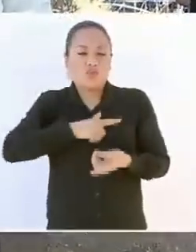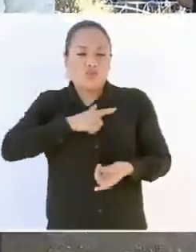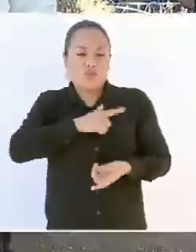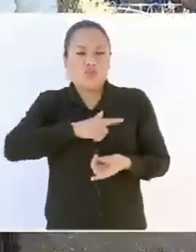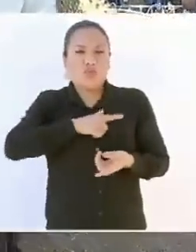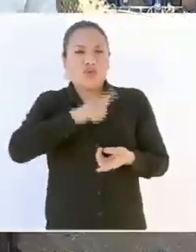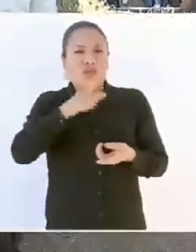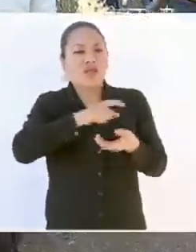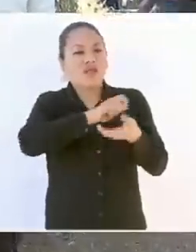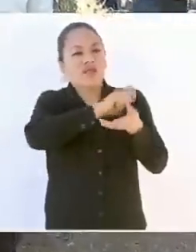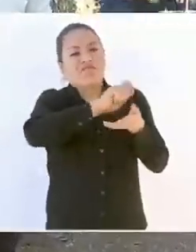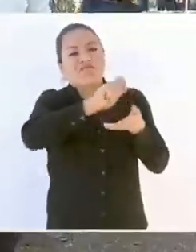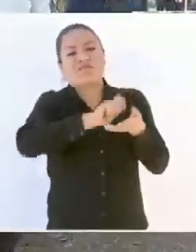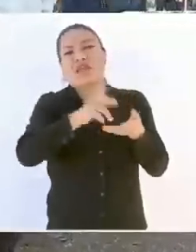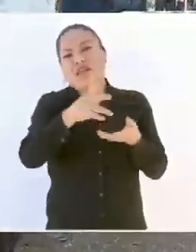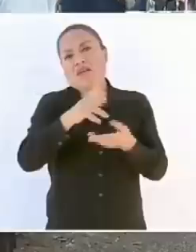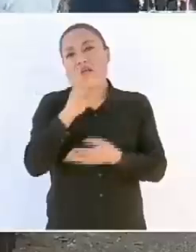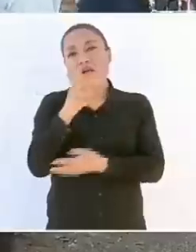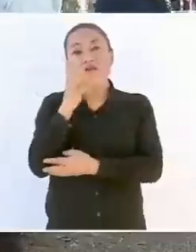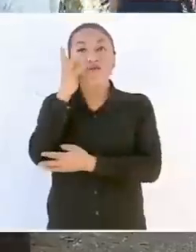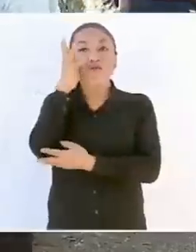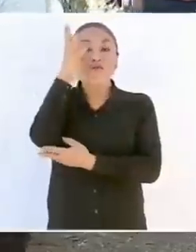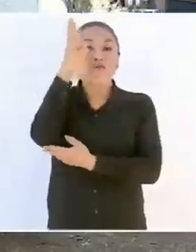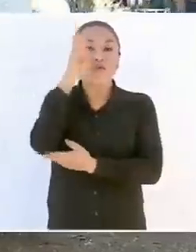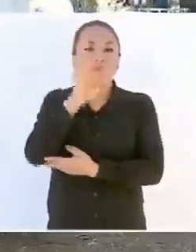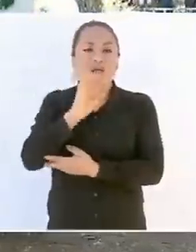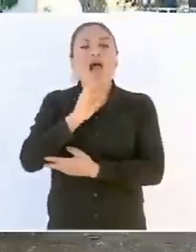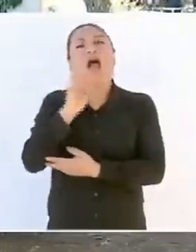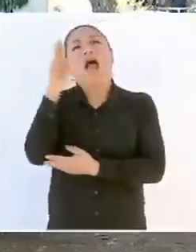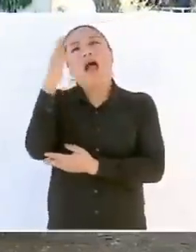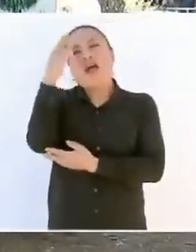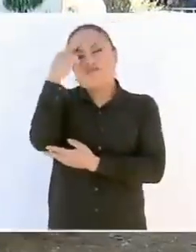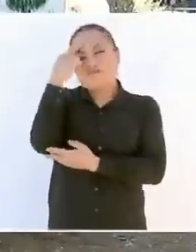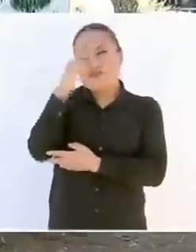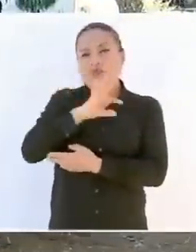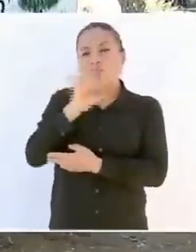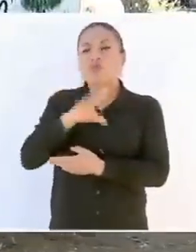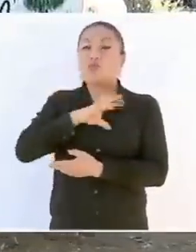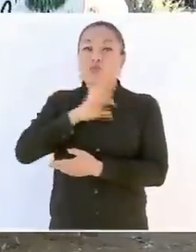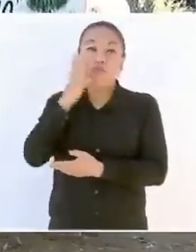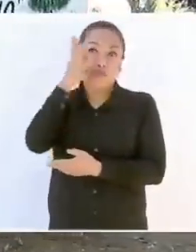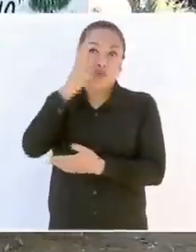Sea el recuerdo En un futuro Podamos contarle A nuestros hijos